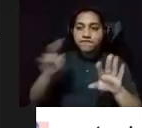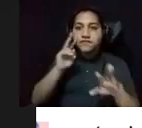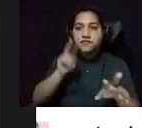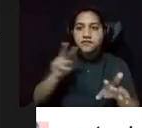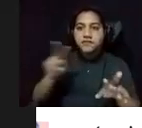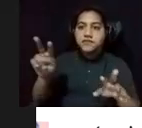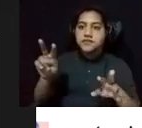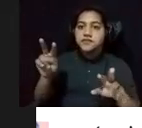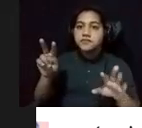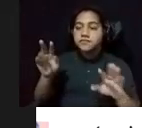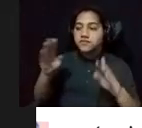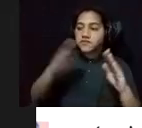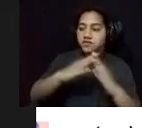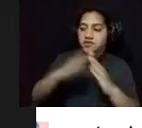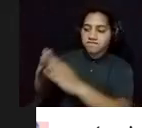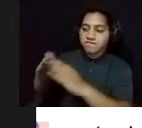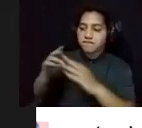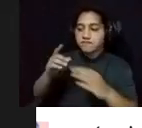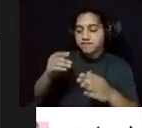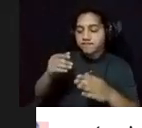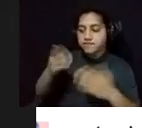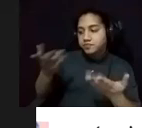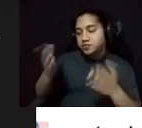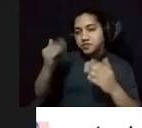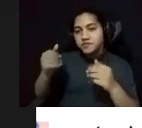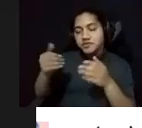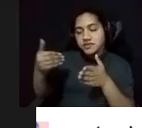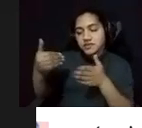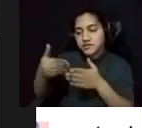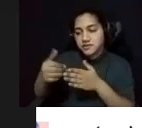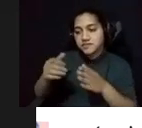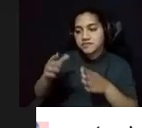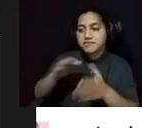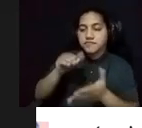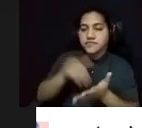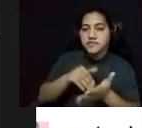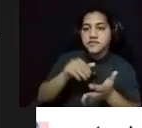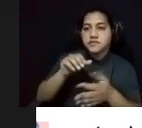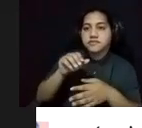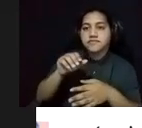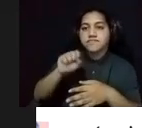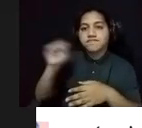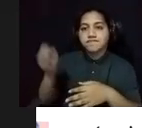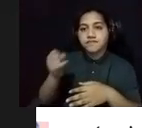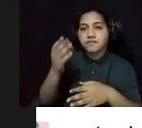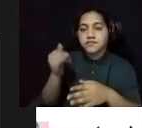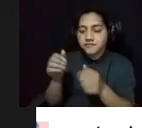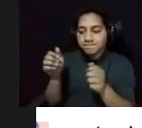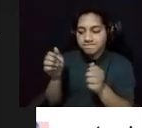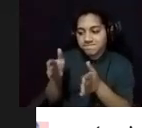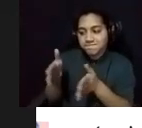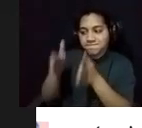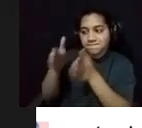a otra, producto de la cercanía de las edificaciones en el centro histórico debido a la estrechez de sus